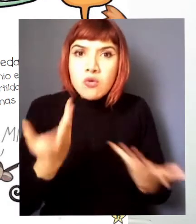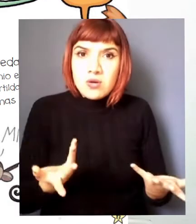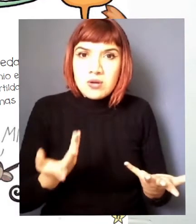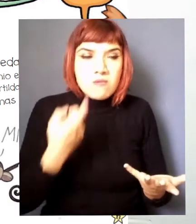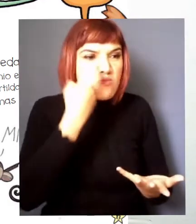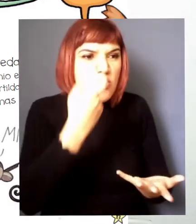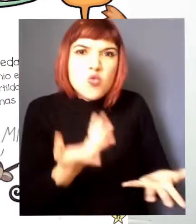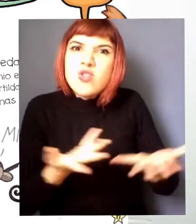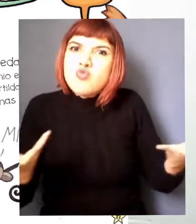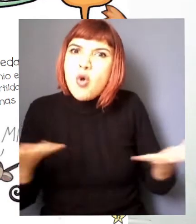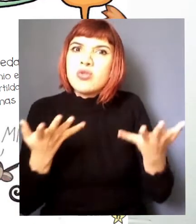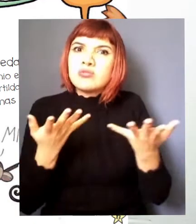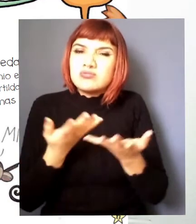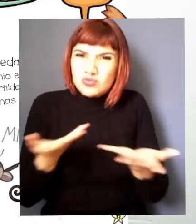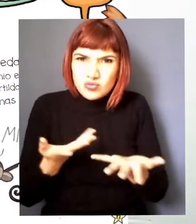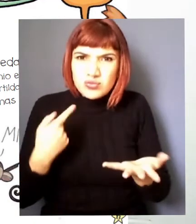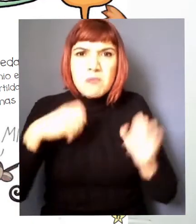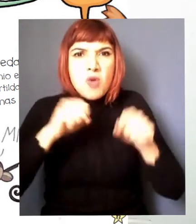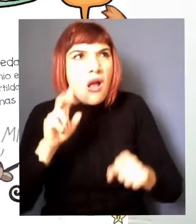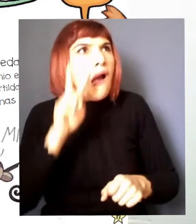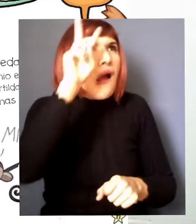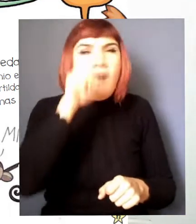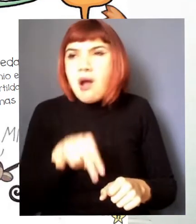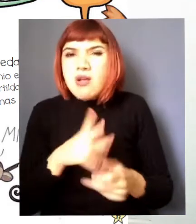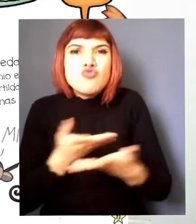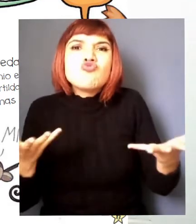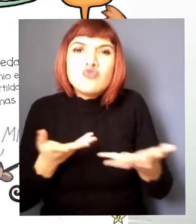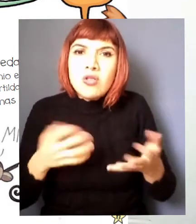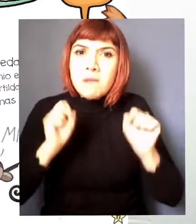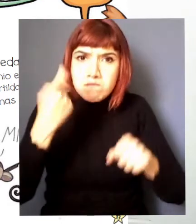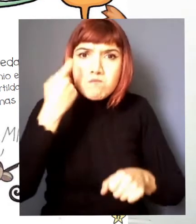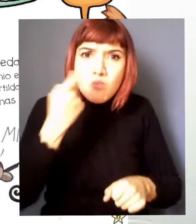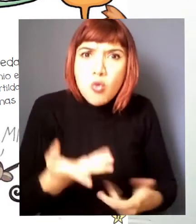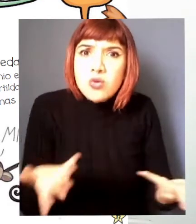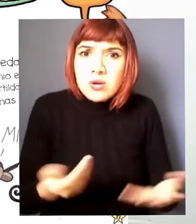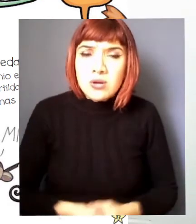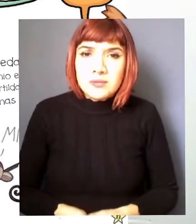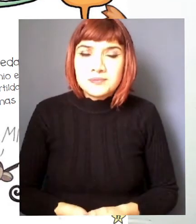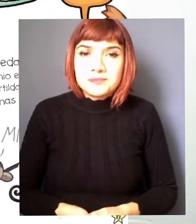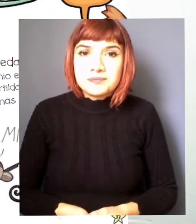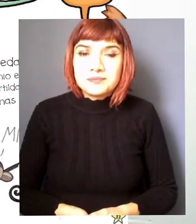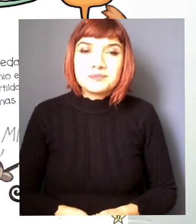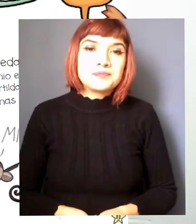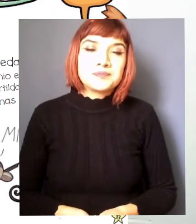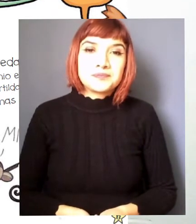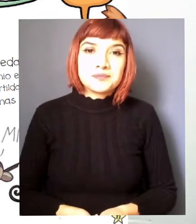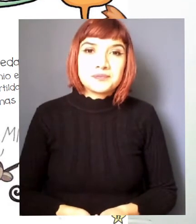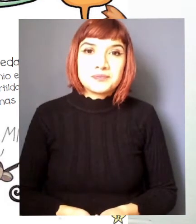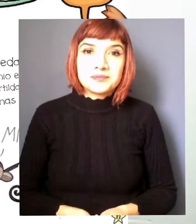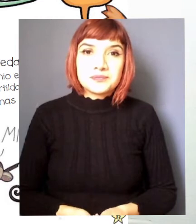allá por arriba por abajo en algún lado deben estar nuestras cosas dice vertilda